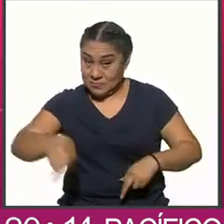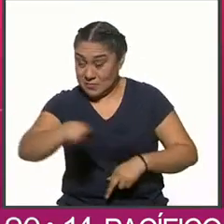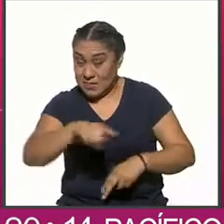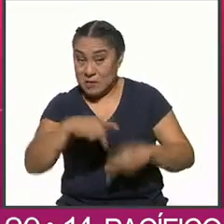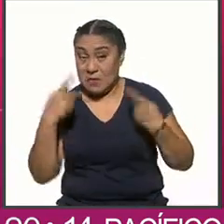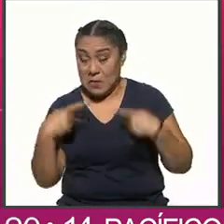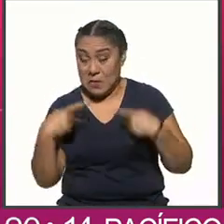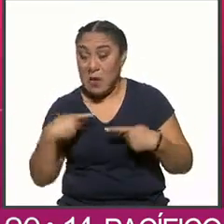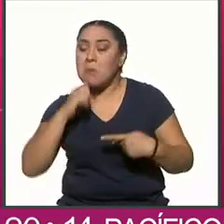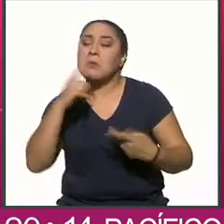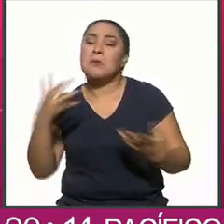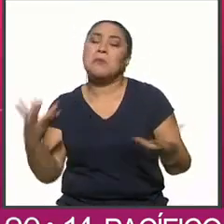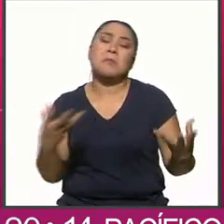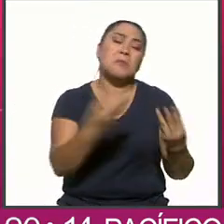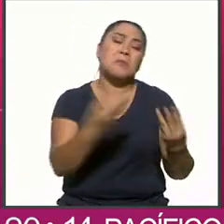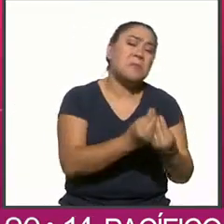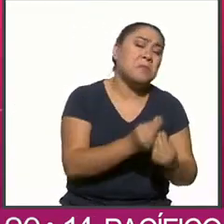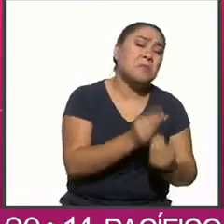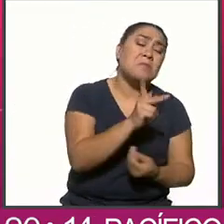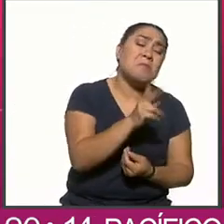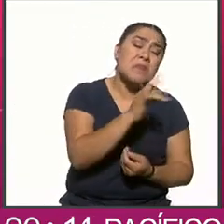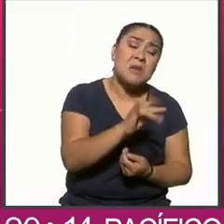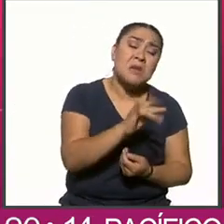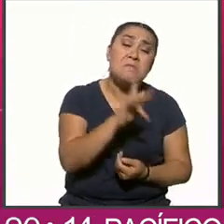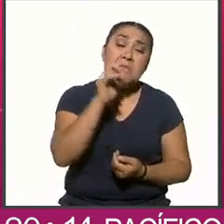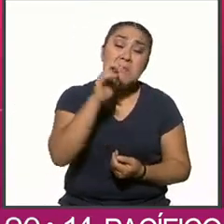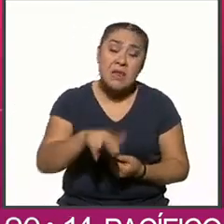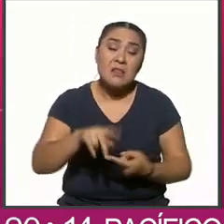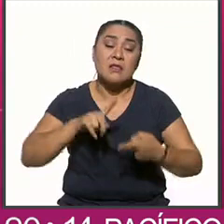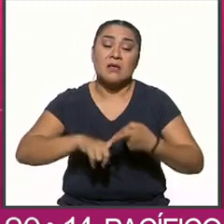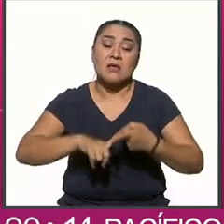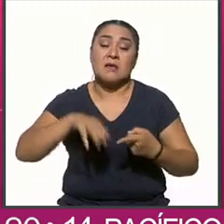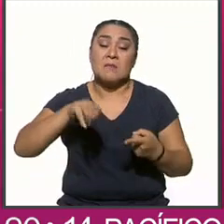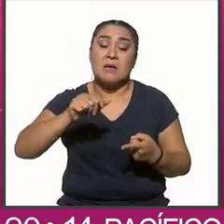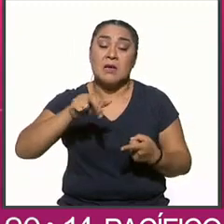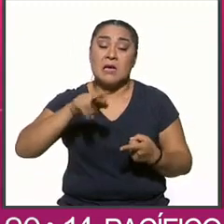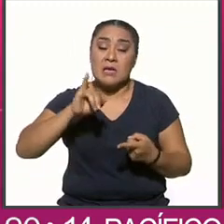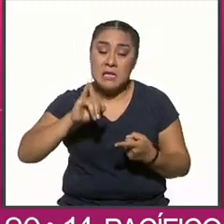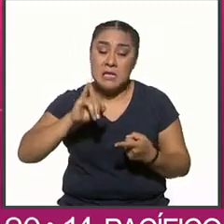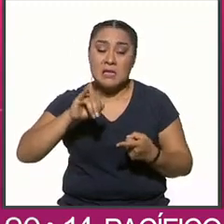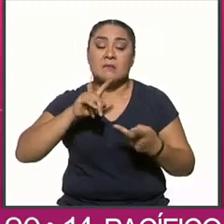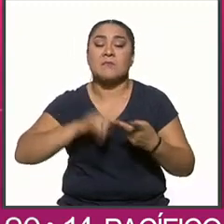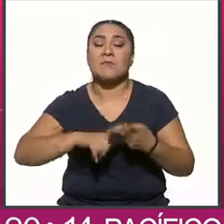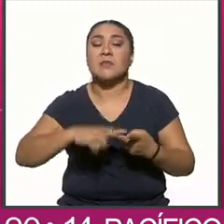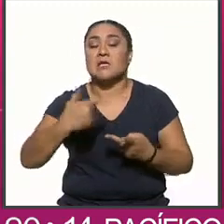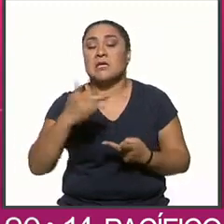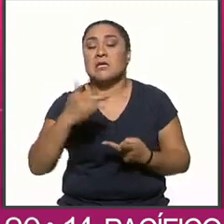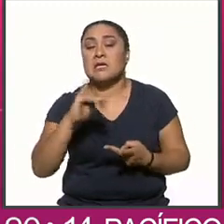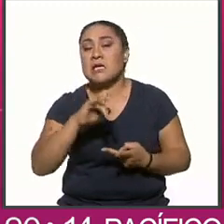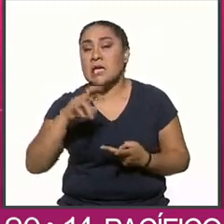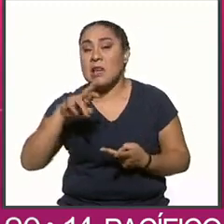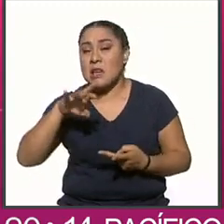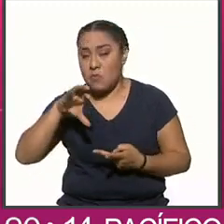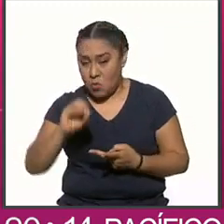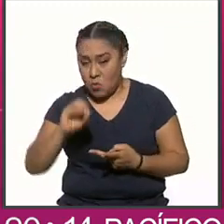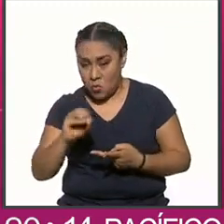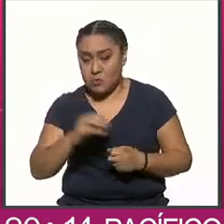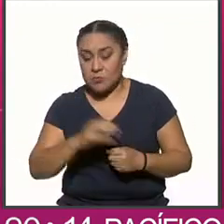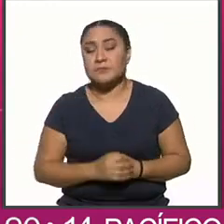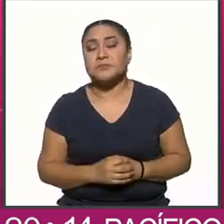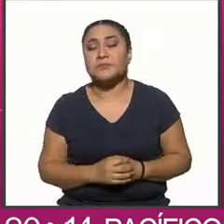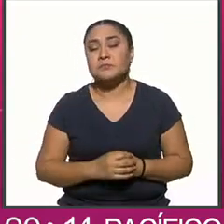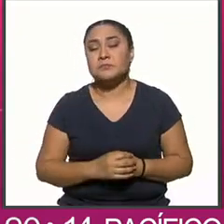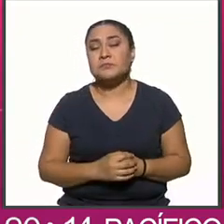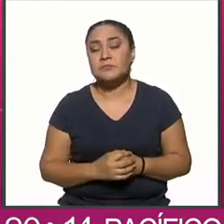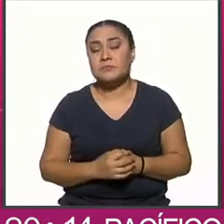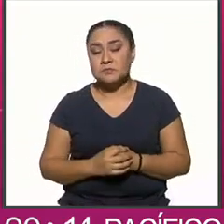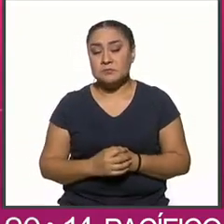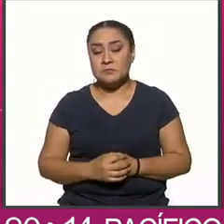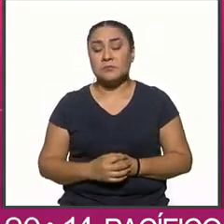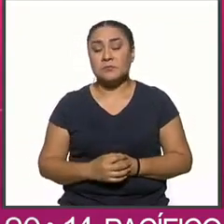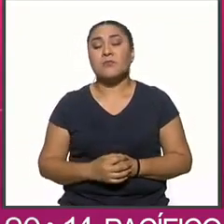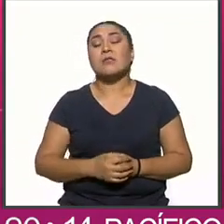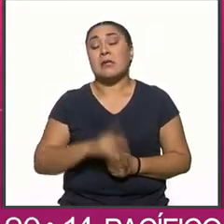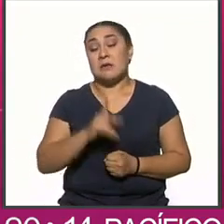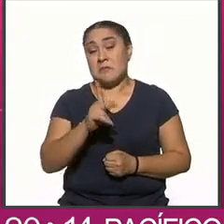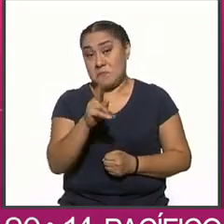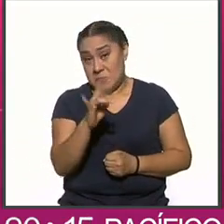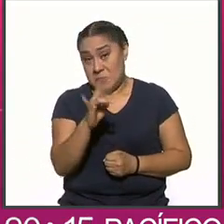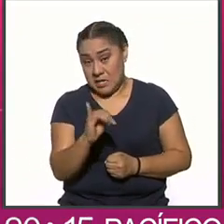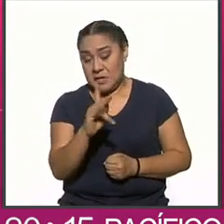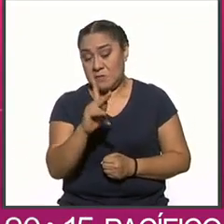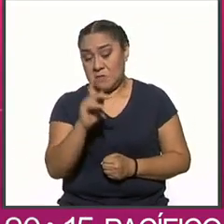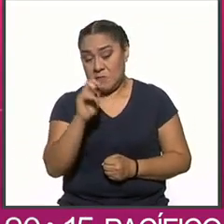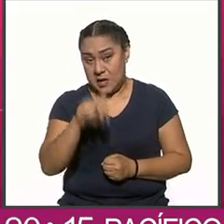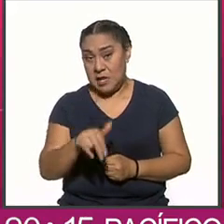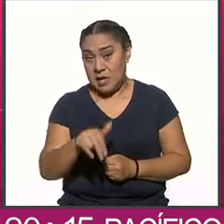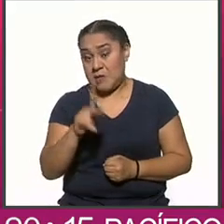ligados al PRI y PAN, son Mariclera Acosta y Guillermo Sheridan. En un primer momento, PRI, PAN y